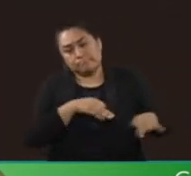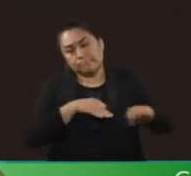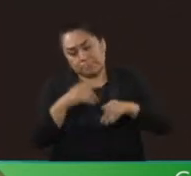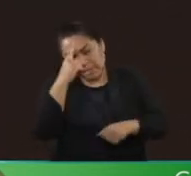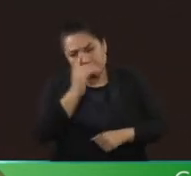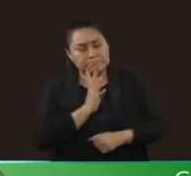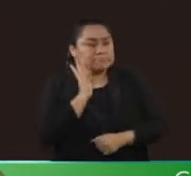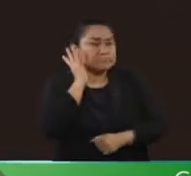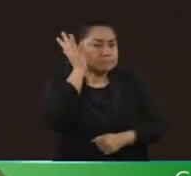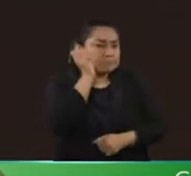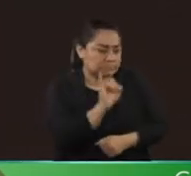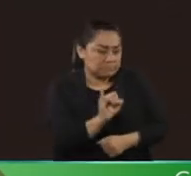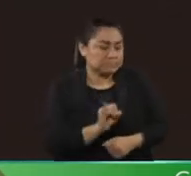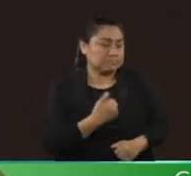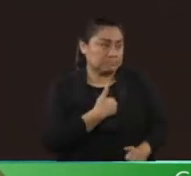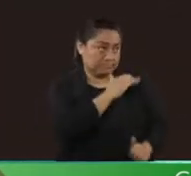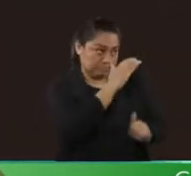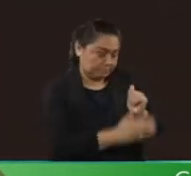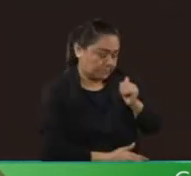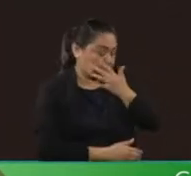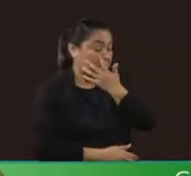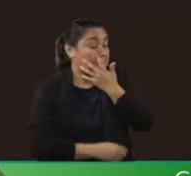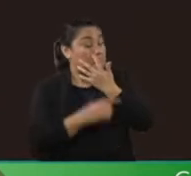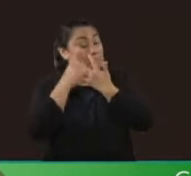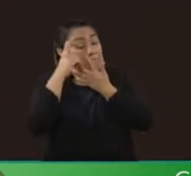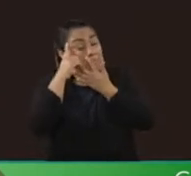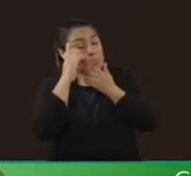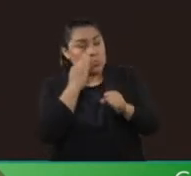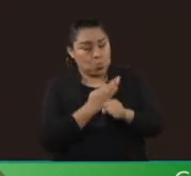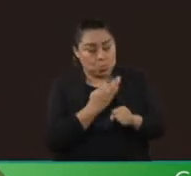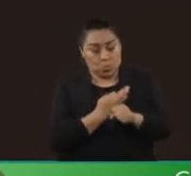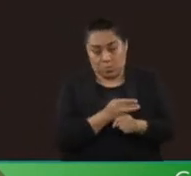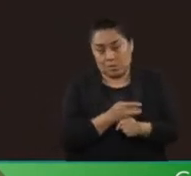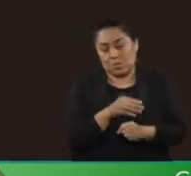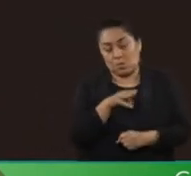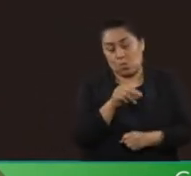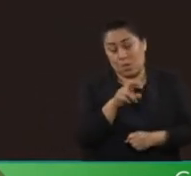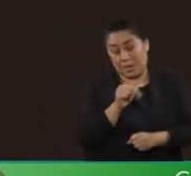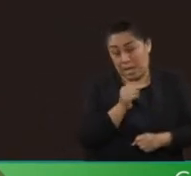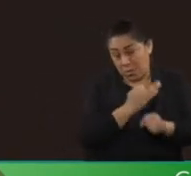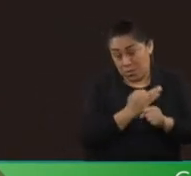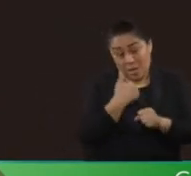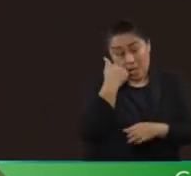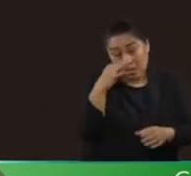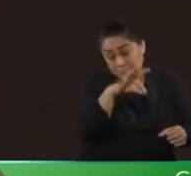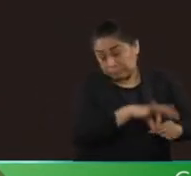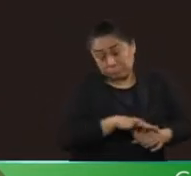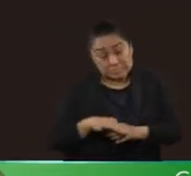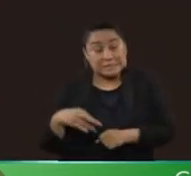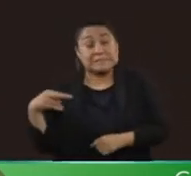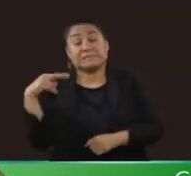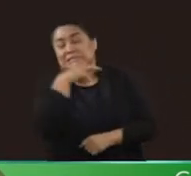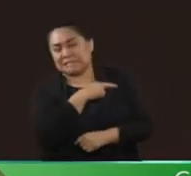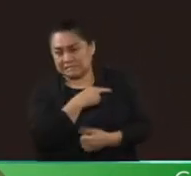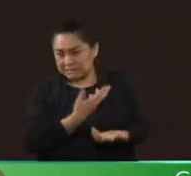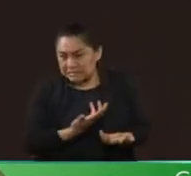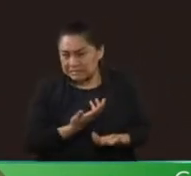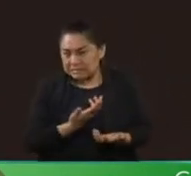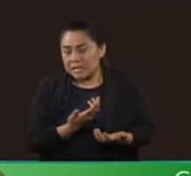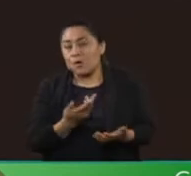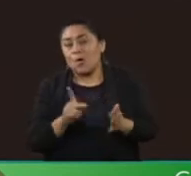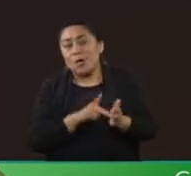realidad. Concluyo, por cierto, con la reforma que Morena quiere aprobar Fast Track para que nadie pueda